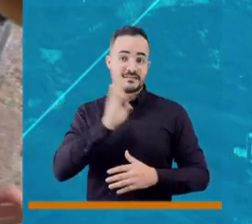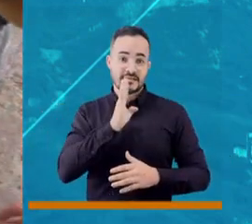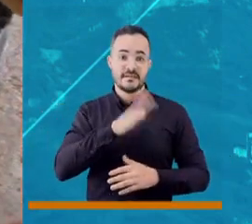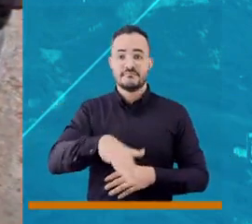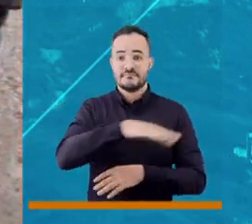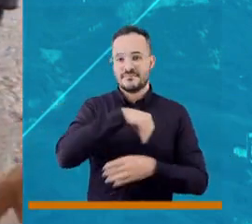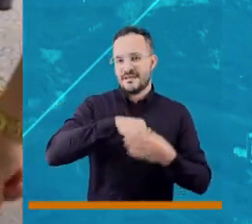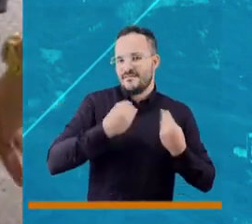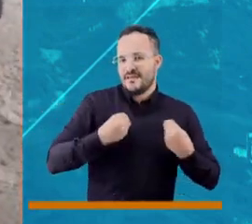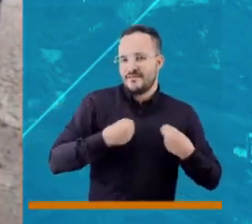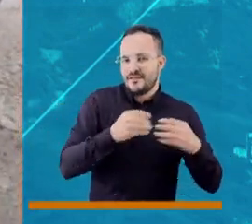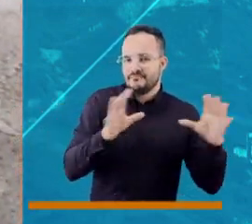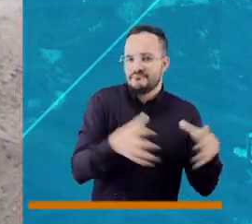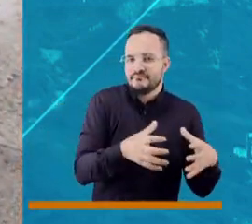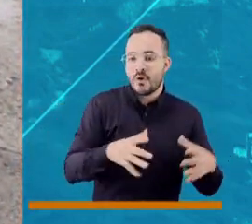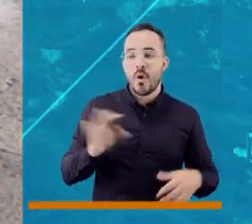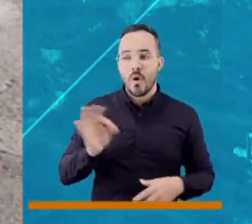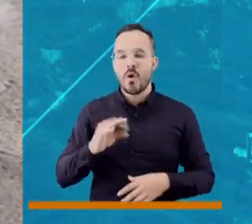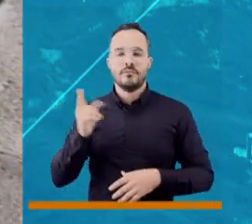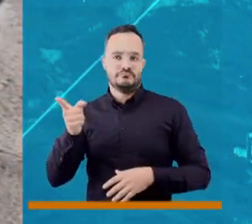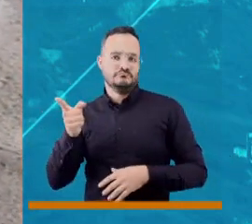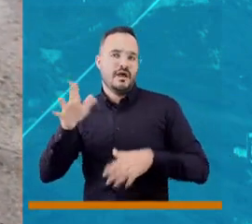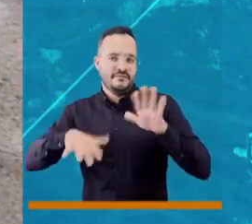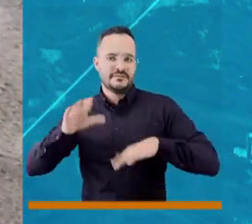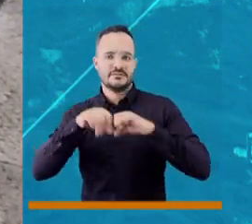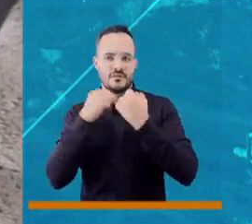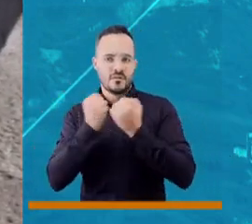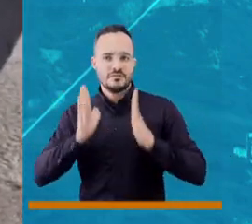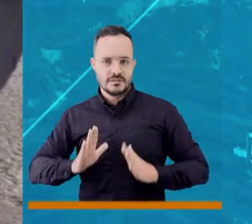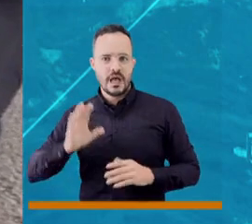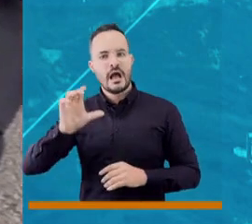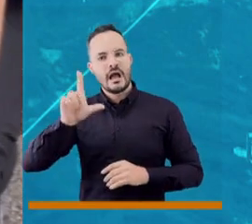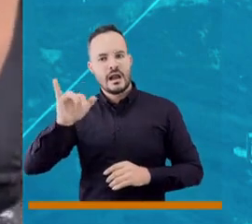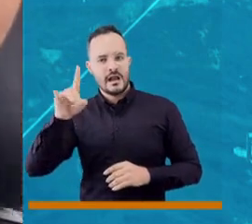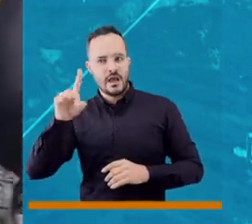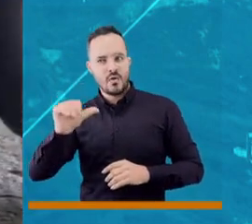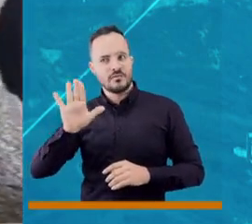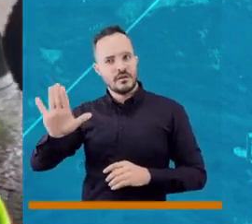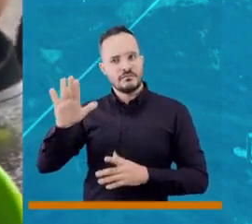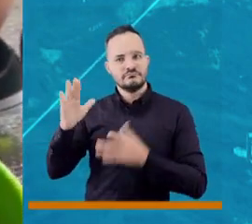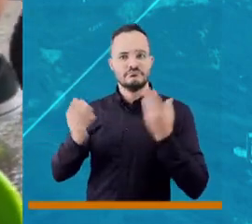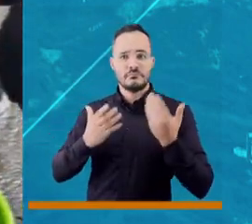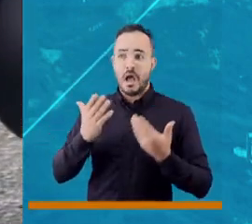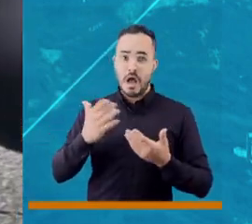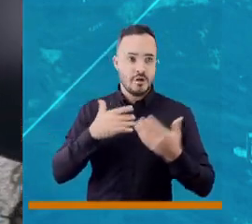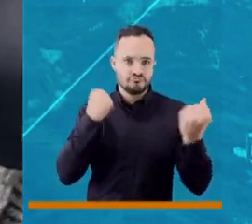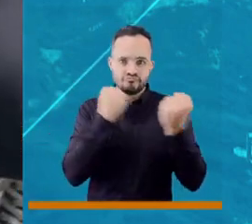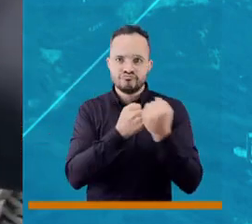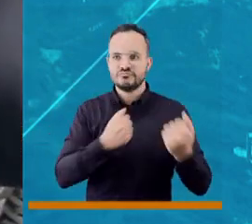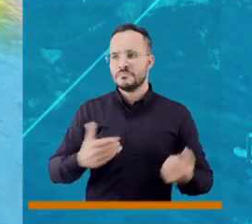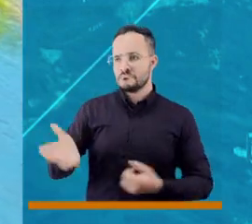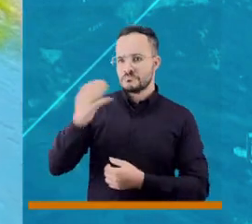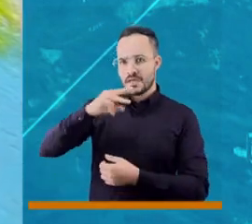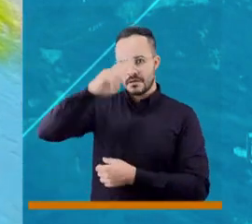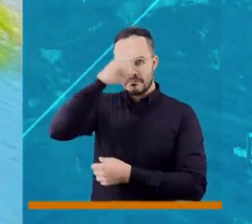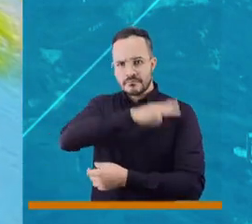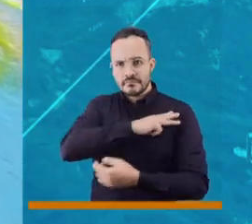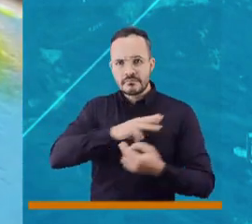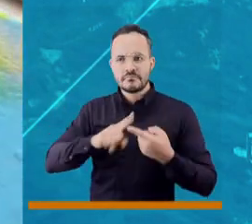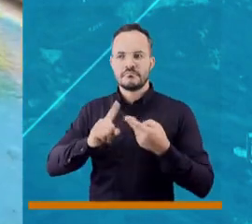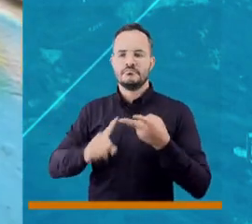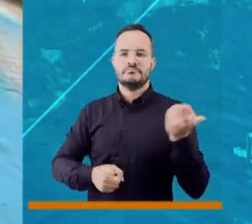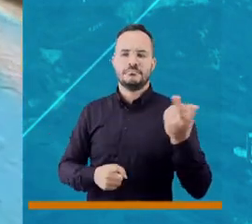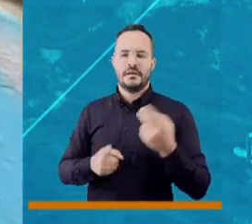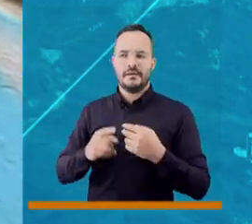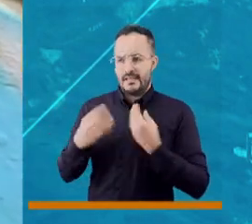y la concejal Claudia Ramírez participa también con la gente, el Ejército Nacional, todo